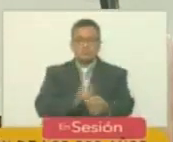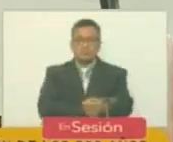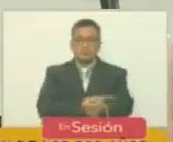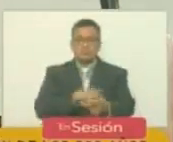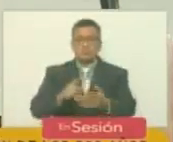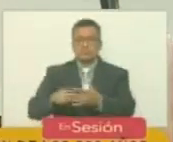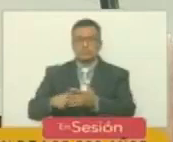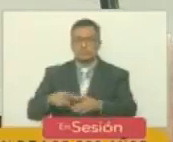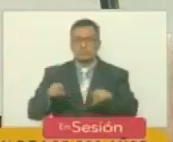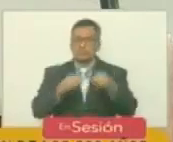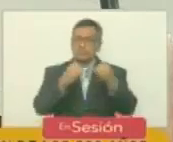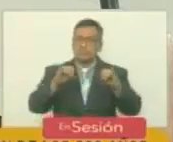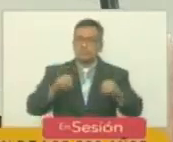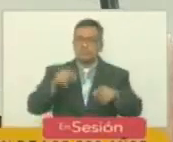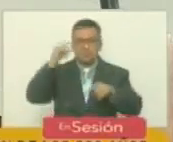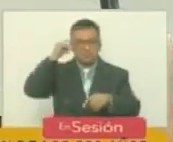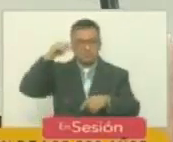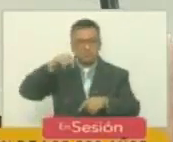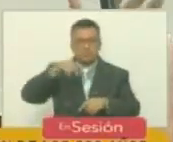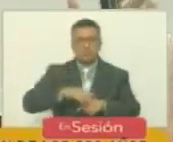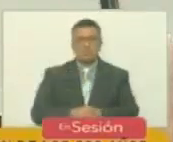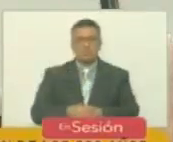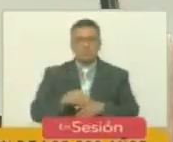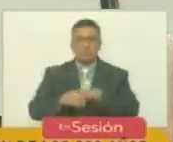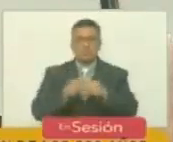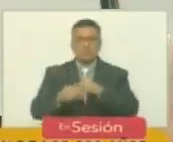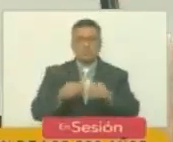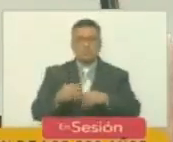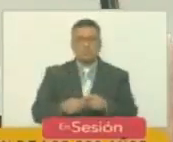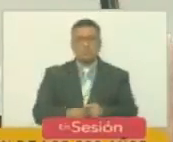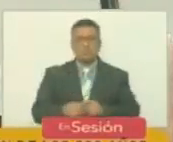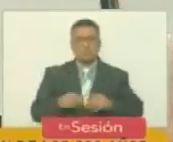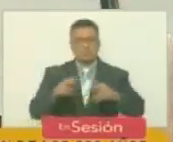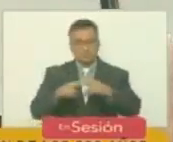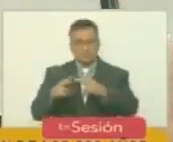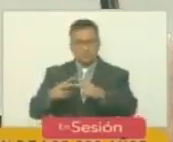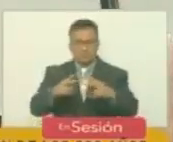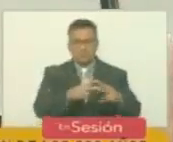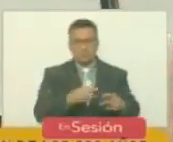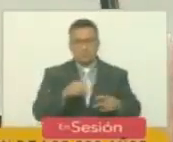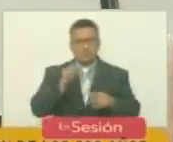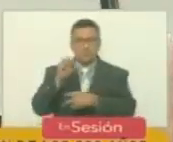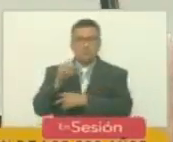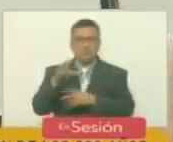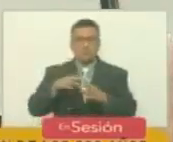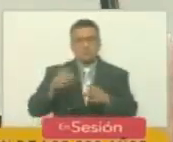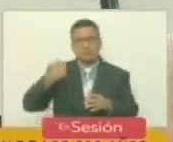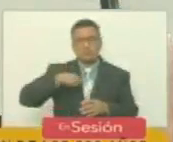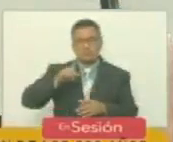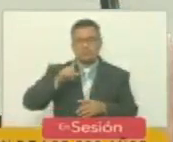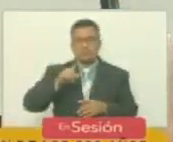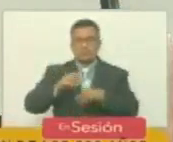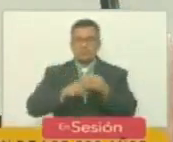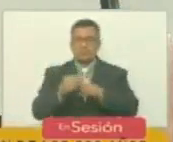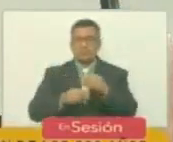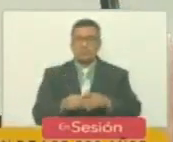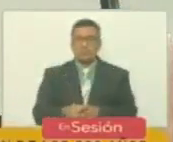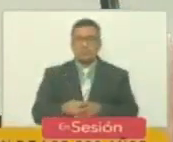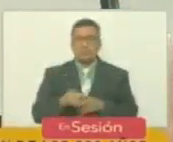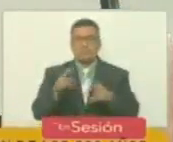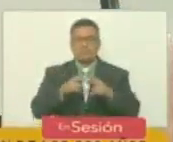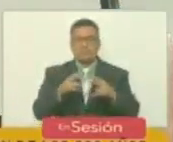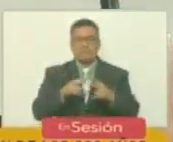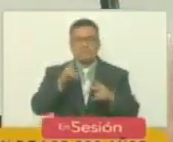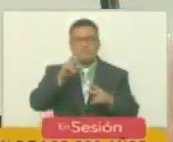hermanas celebramos a partir de hoy hemos estado realizando encuentros foros pero tiene que convertirse en una